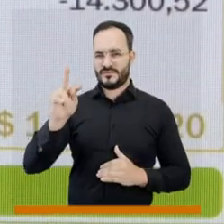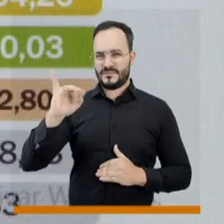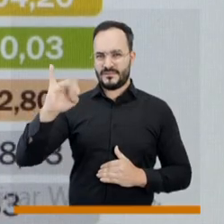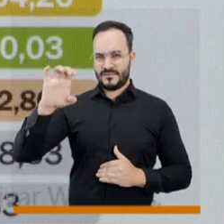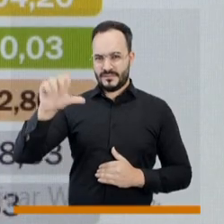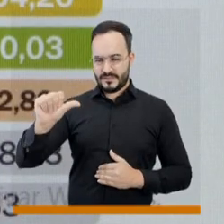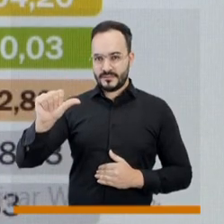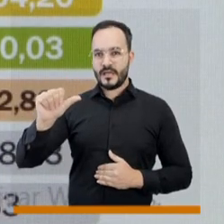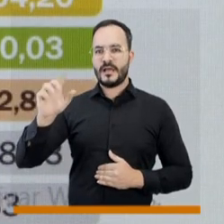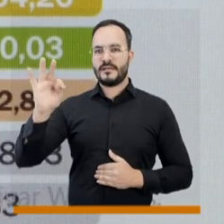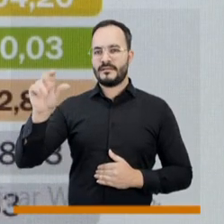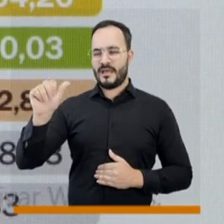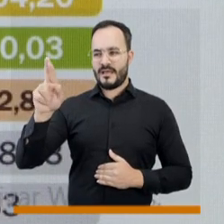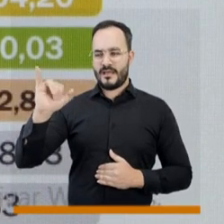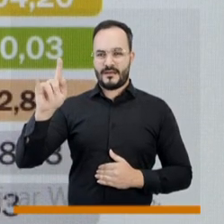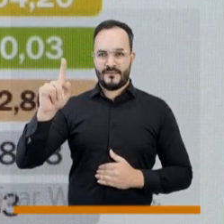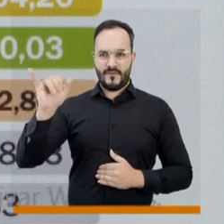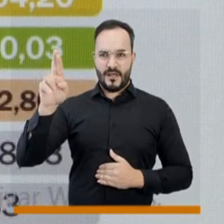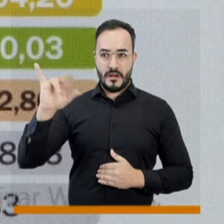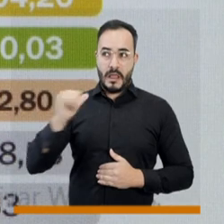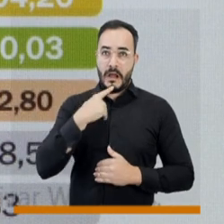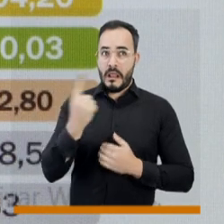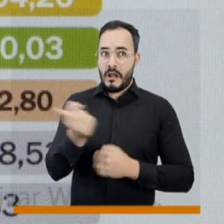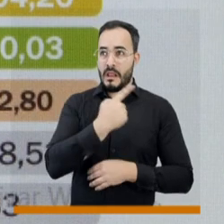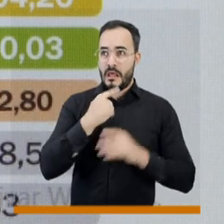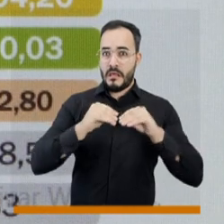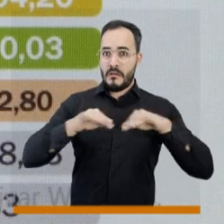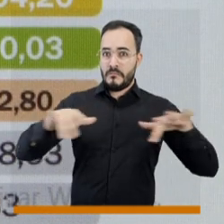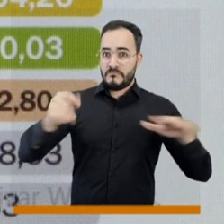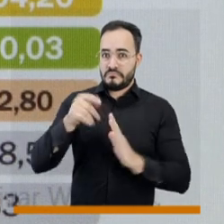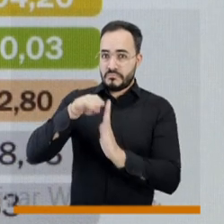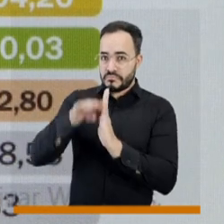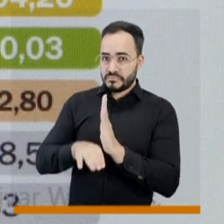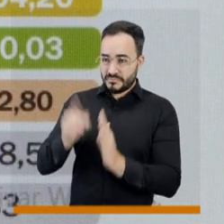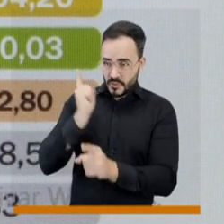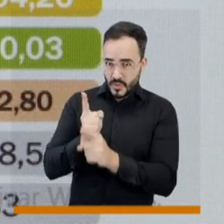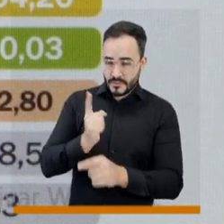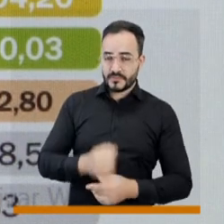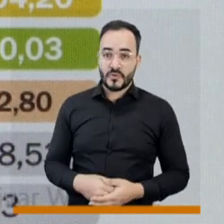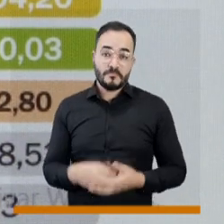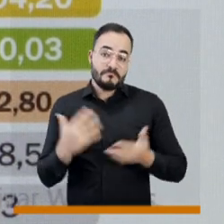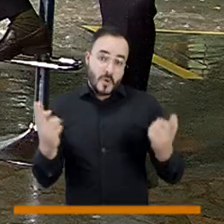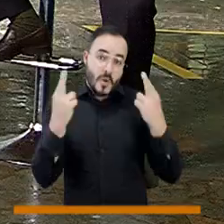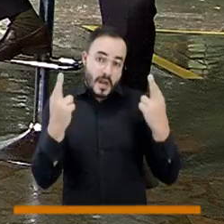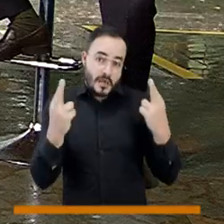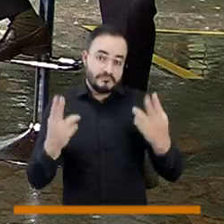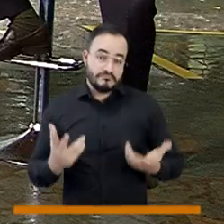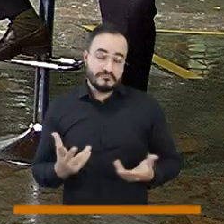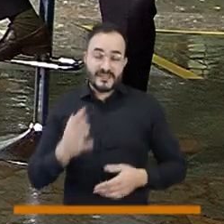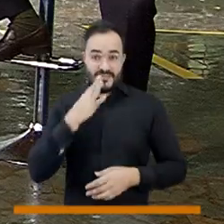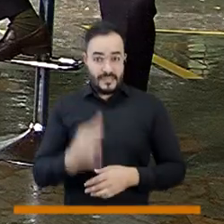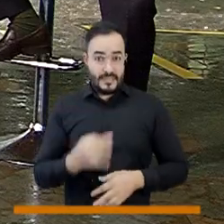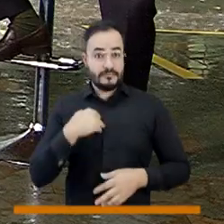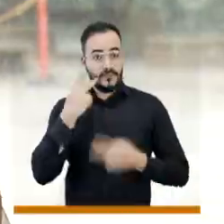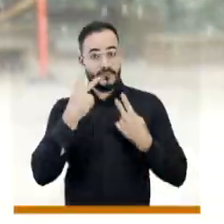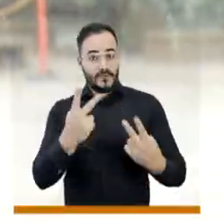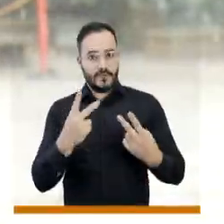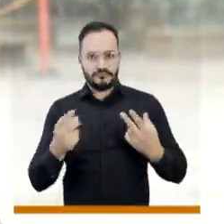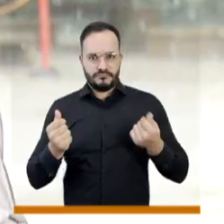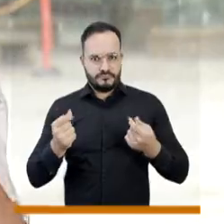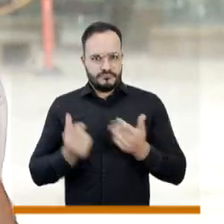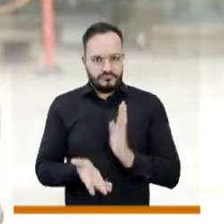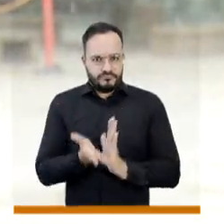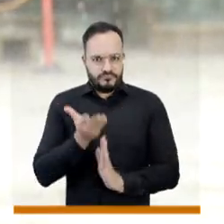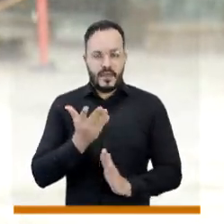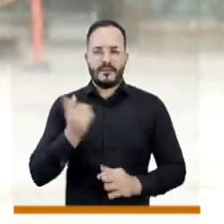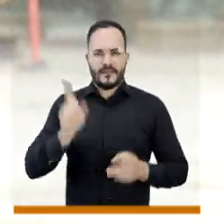cree que se va a dar? Pues ojalá, ojalá porque no sólo hay una subida muy grande, un crecimiento muy grande de no sólo la tarifa de servicios públicos, sino de